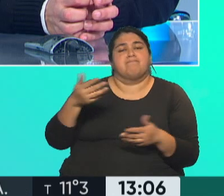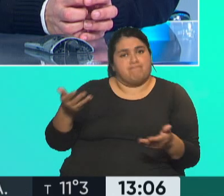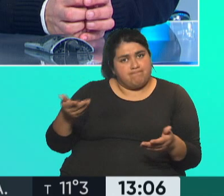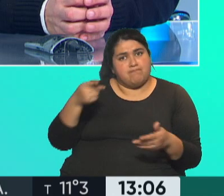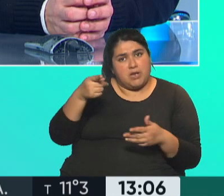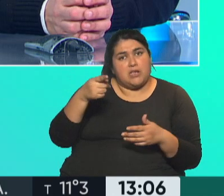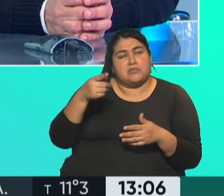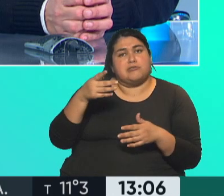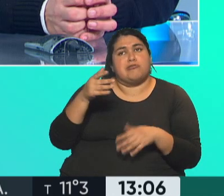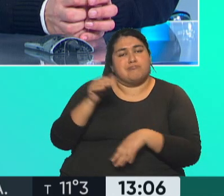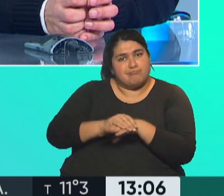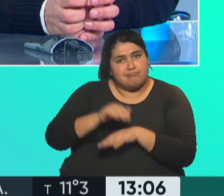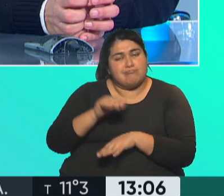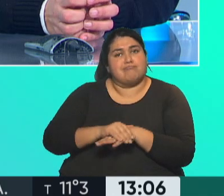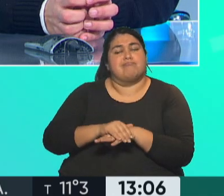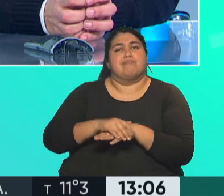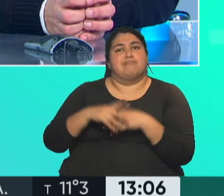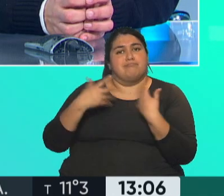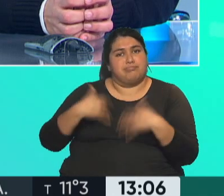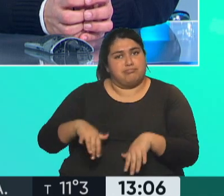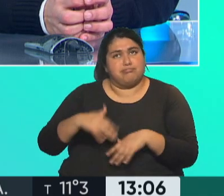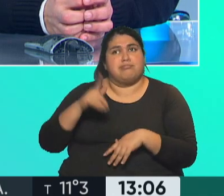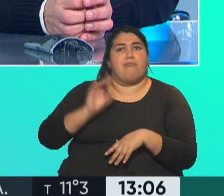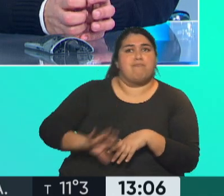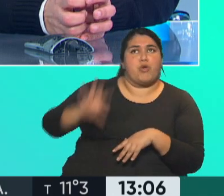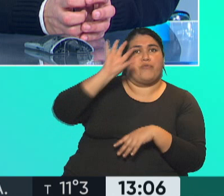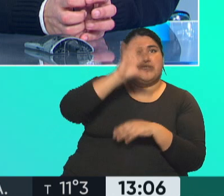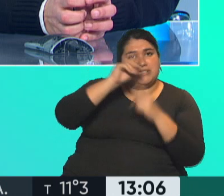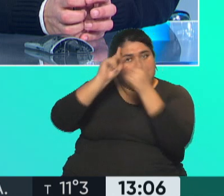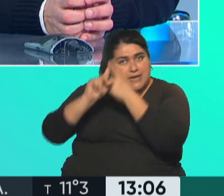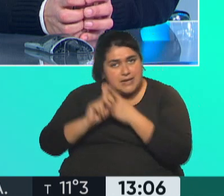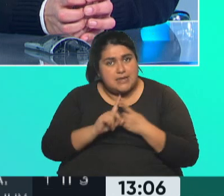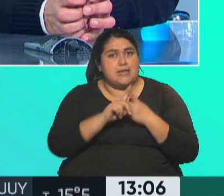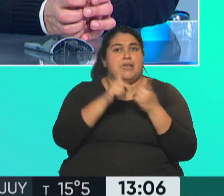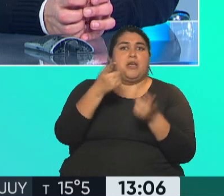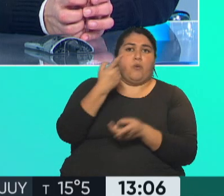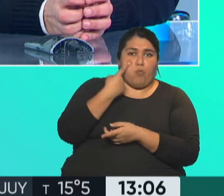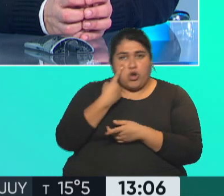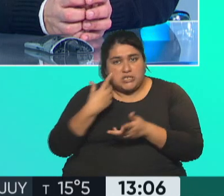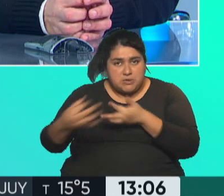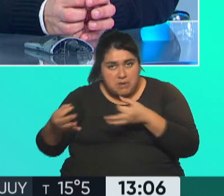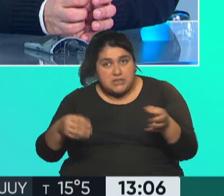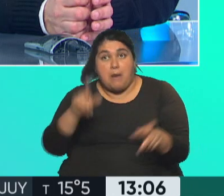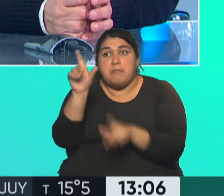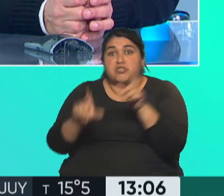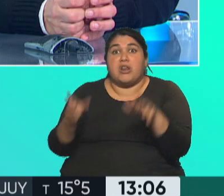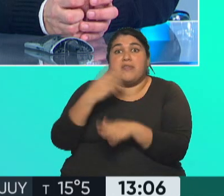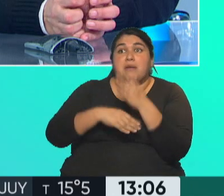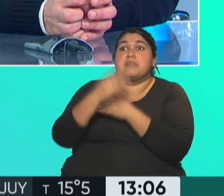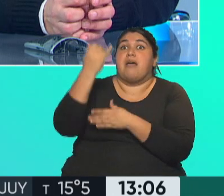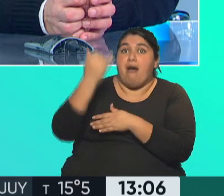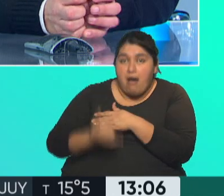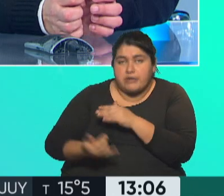compromete con un trabajo arduo que tenemos que hacer con las provincias, con los municipios para llegar donde están las personas con discapacidad y que puedan